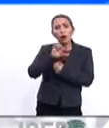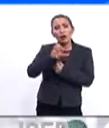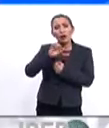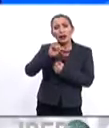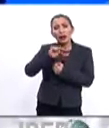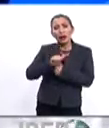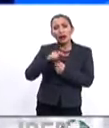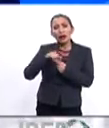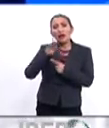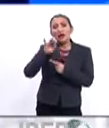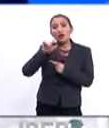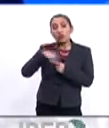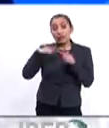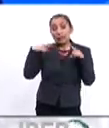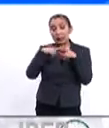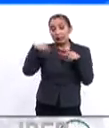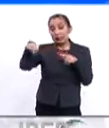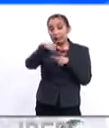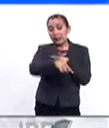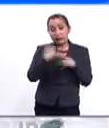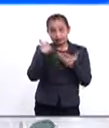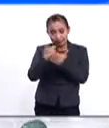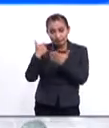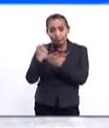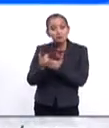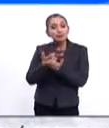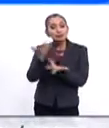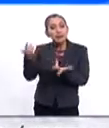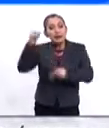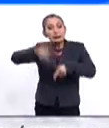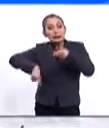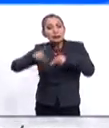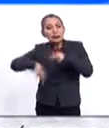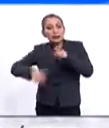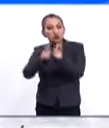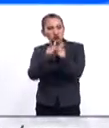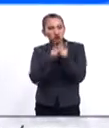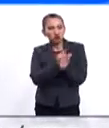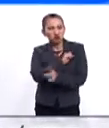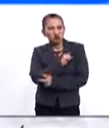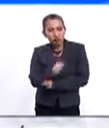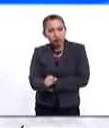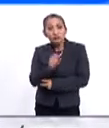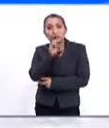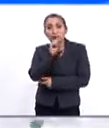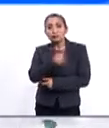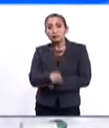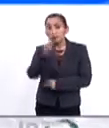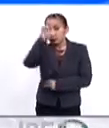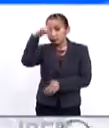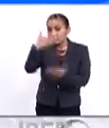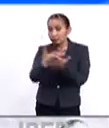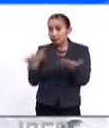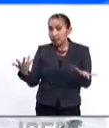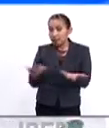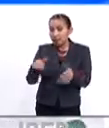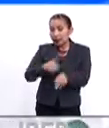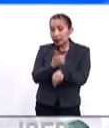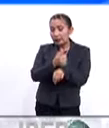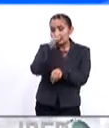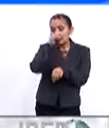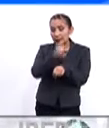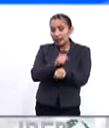Americanos y a la Iglesia, a colaborar en el combate a la delincuencia, además de proponer la creación de una